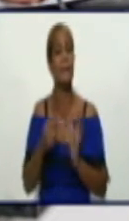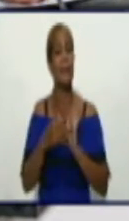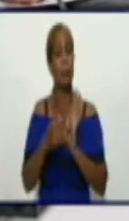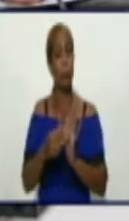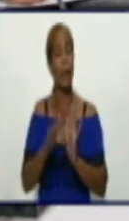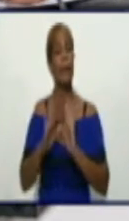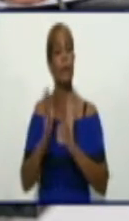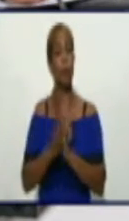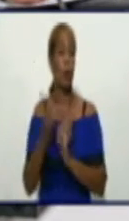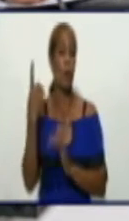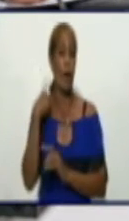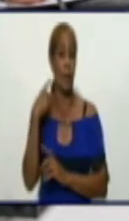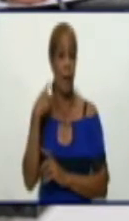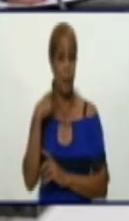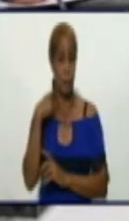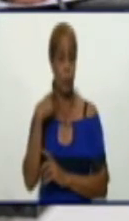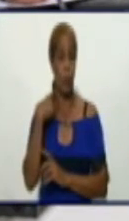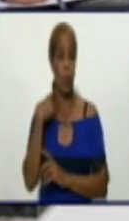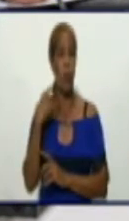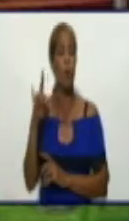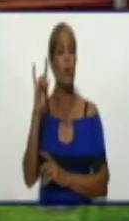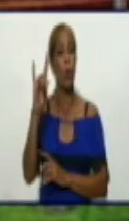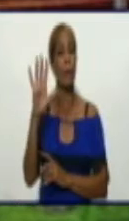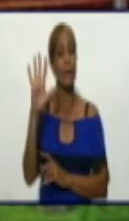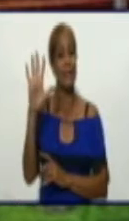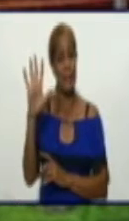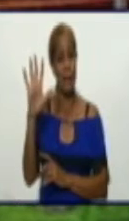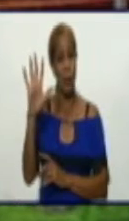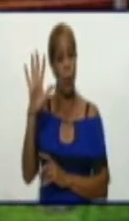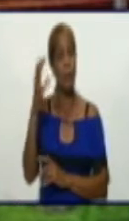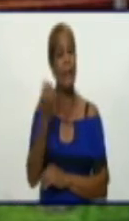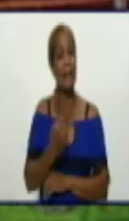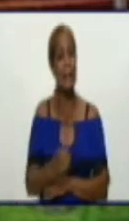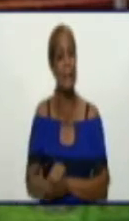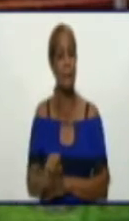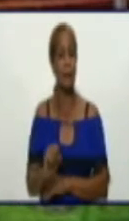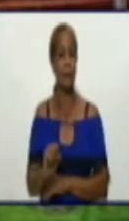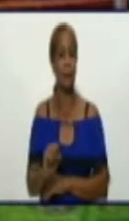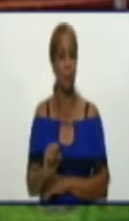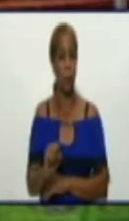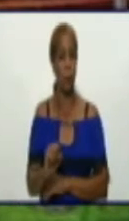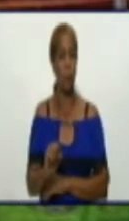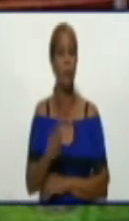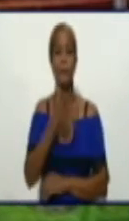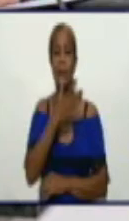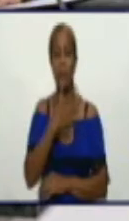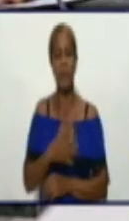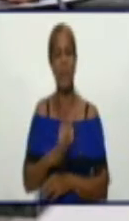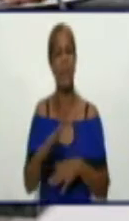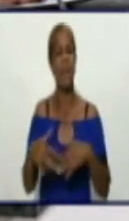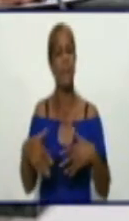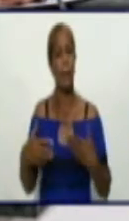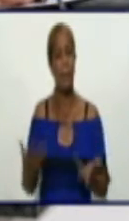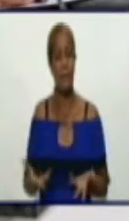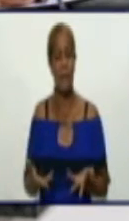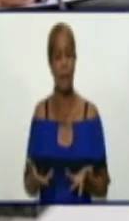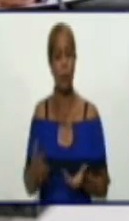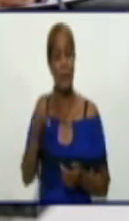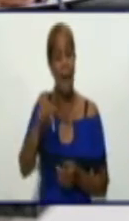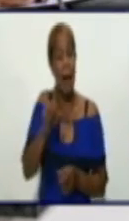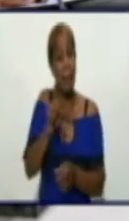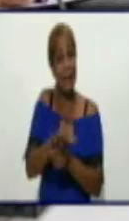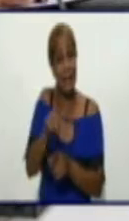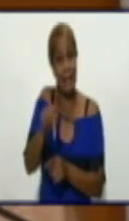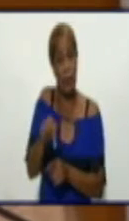año al aniversario 95 del nacimiento del líder histórico de la Revolución. ¿Qué va a estar pasando desde hoy y hasta el 13 de agosto,